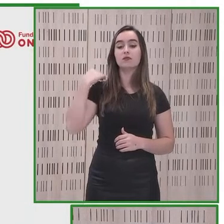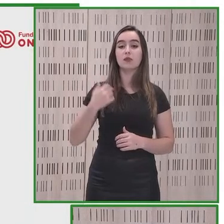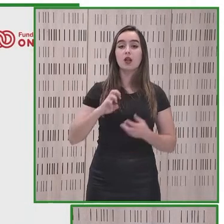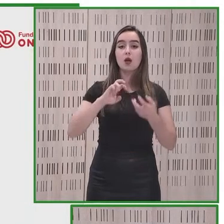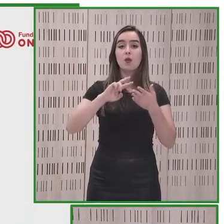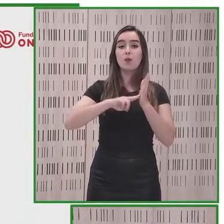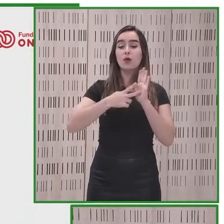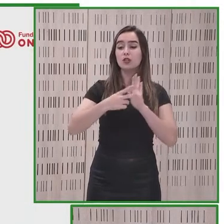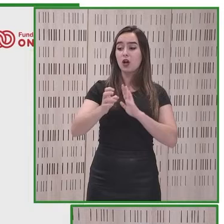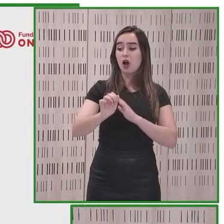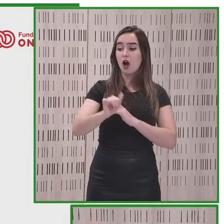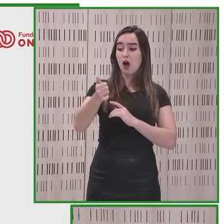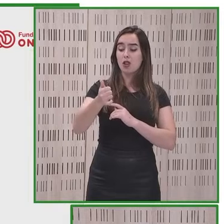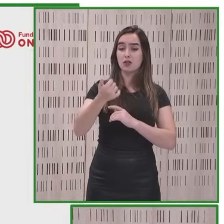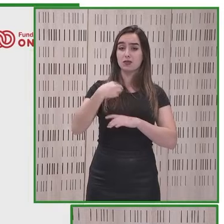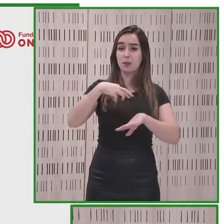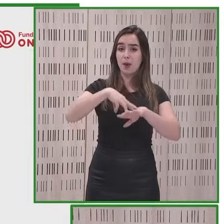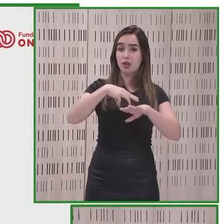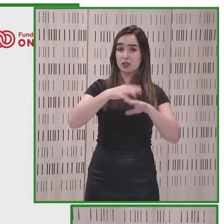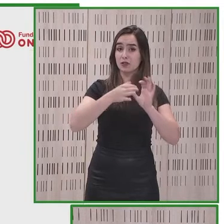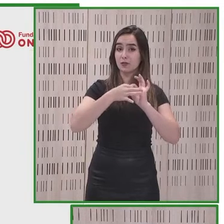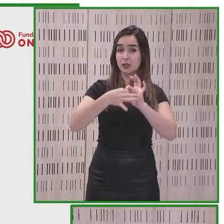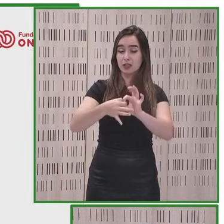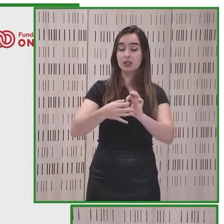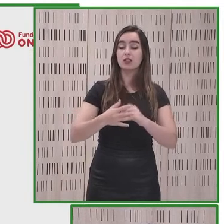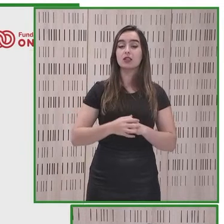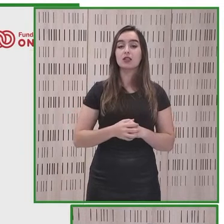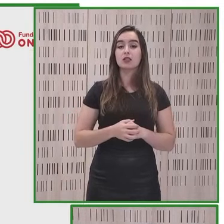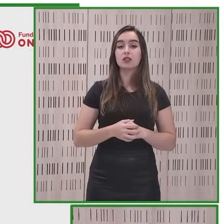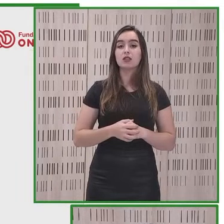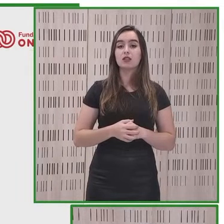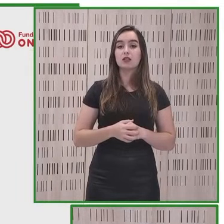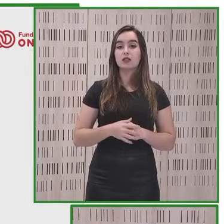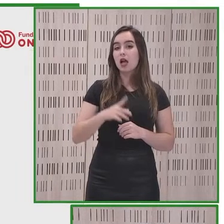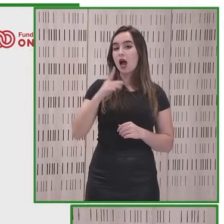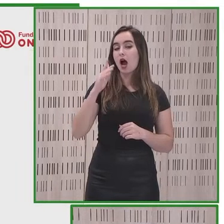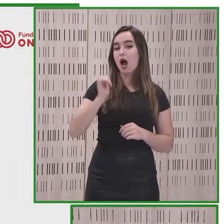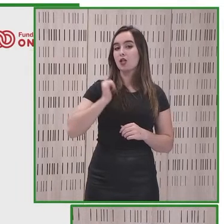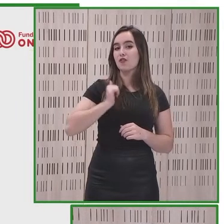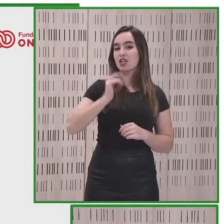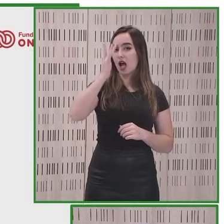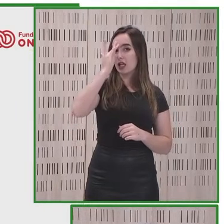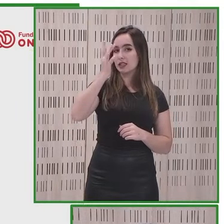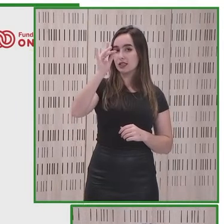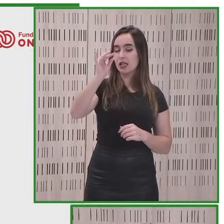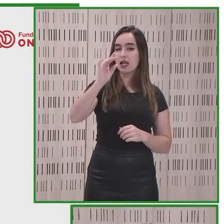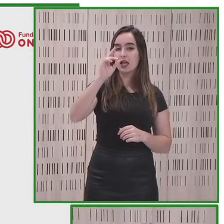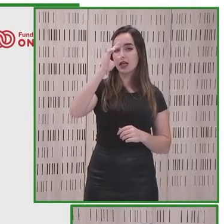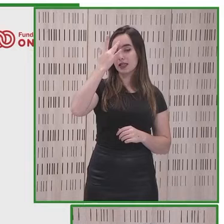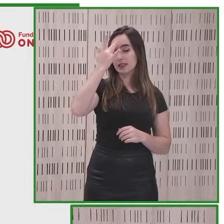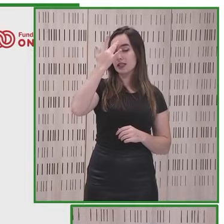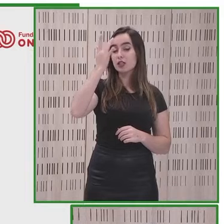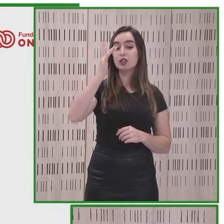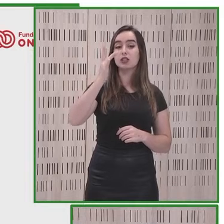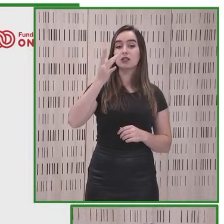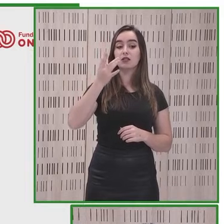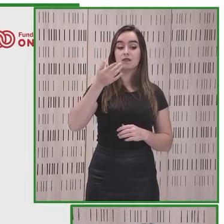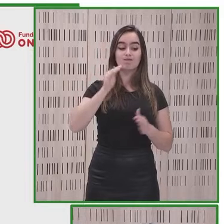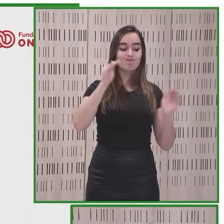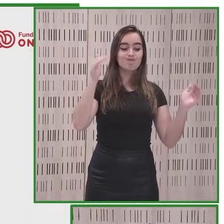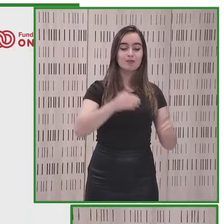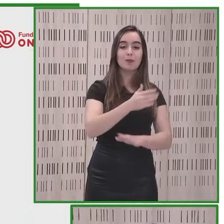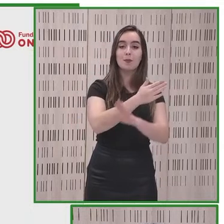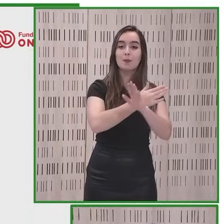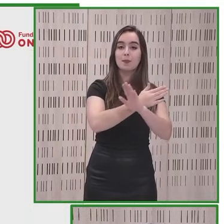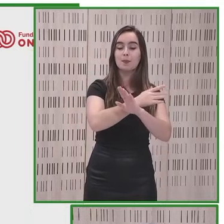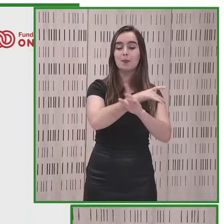puesto en marcha junto con Microsoft basado en inteligencia artificial y centrado en personas con discapacidad intelectual es